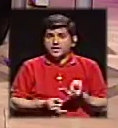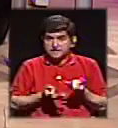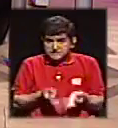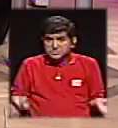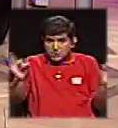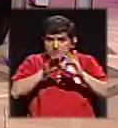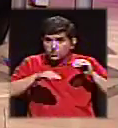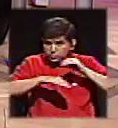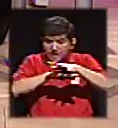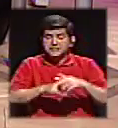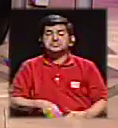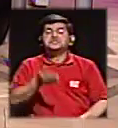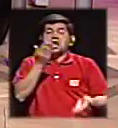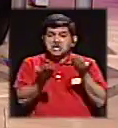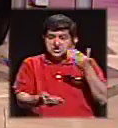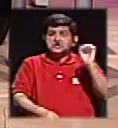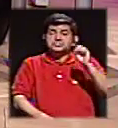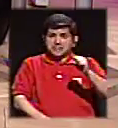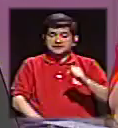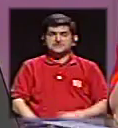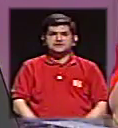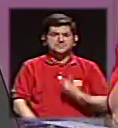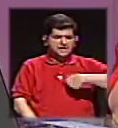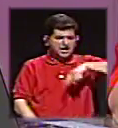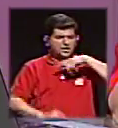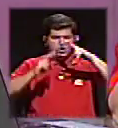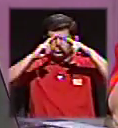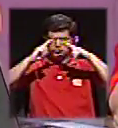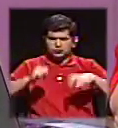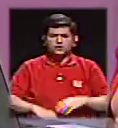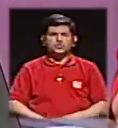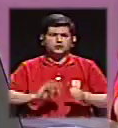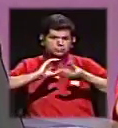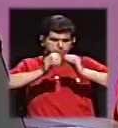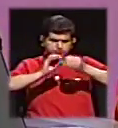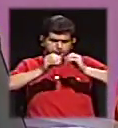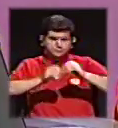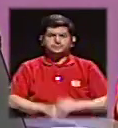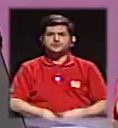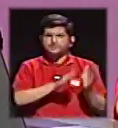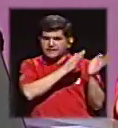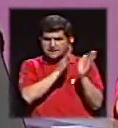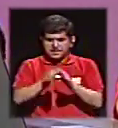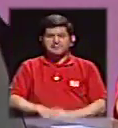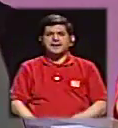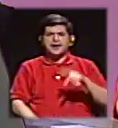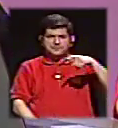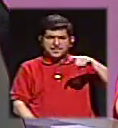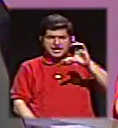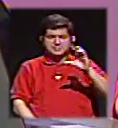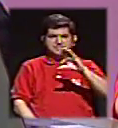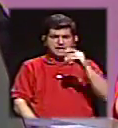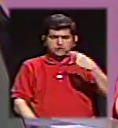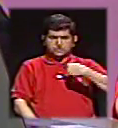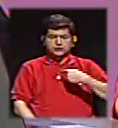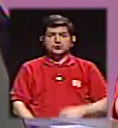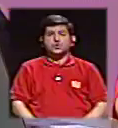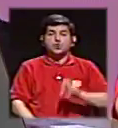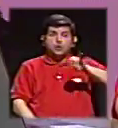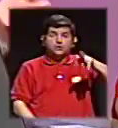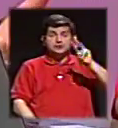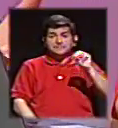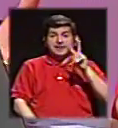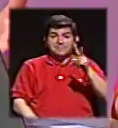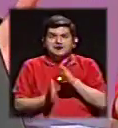Definitivamente. Yo creo que cuidado pueden tener. Estábamos revisando acá en los datos que preparamos doña Pilar y yo para revisar. que José María Yalto tiene que estar